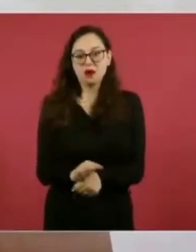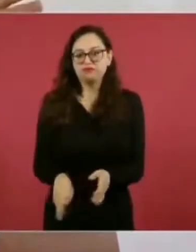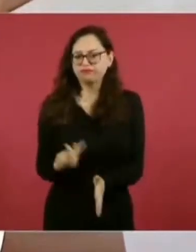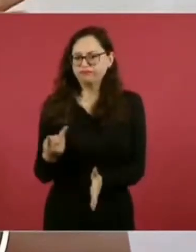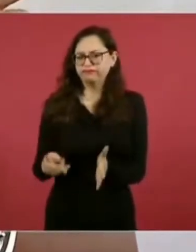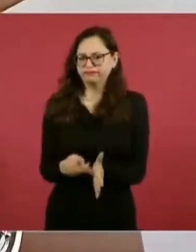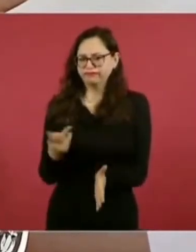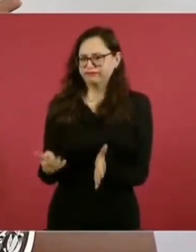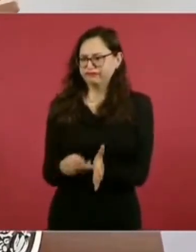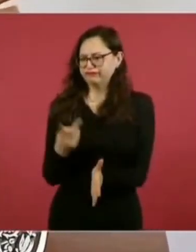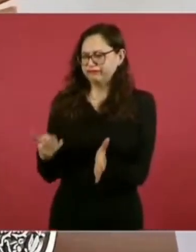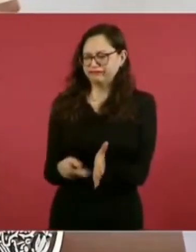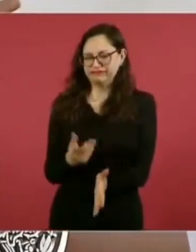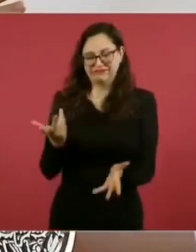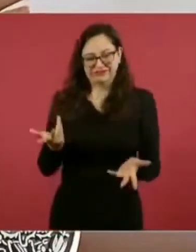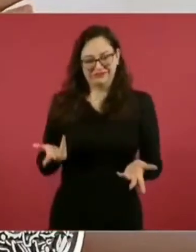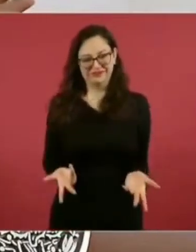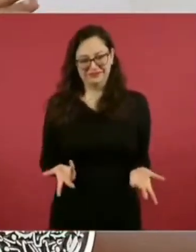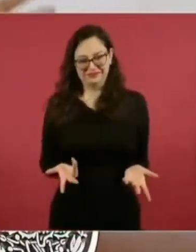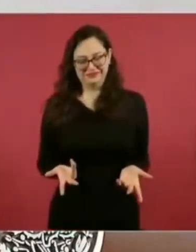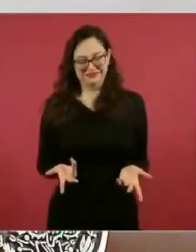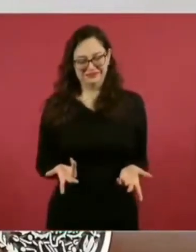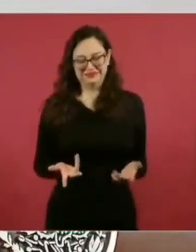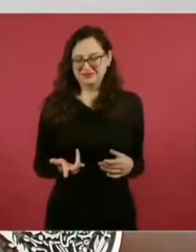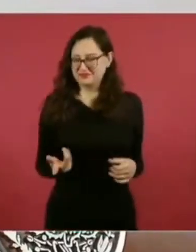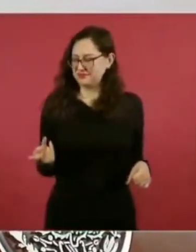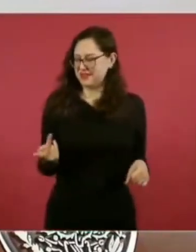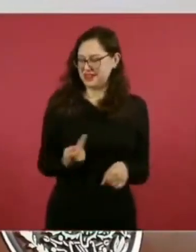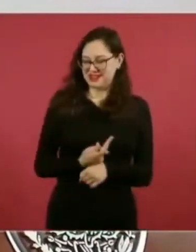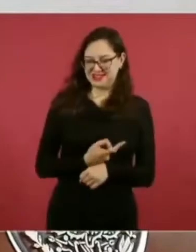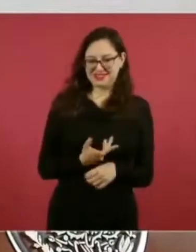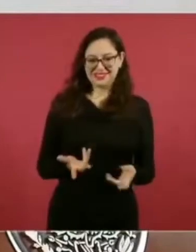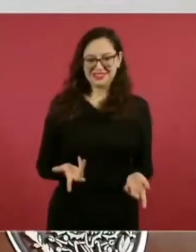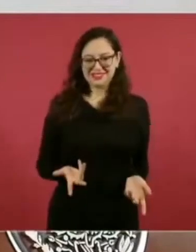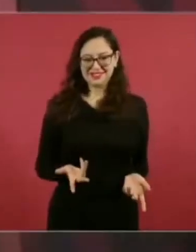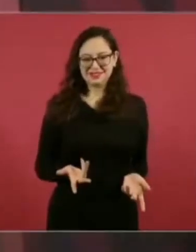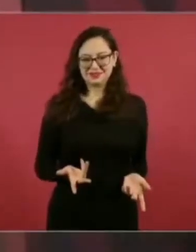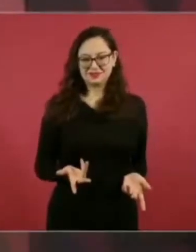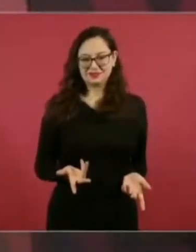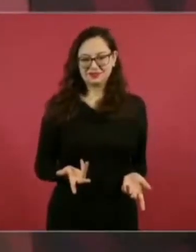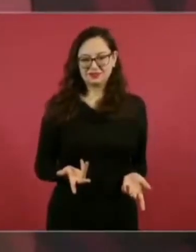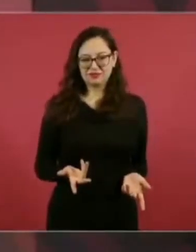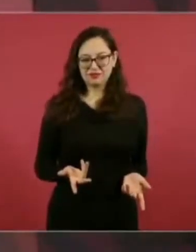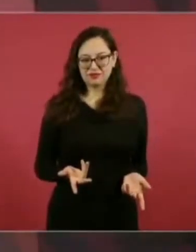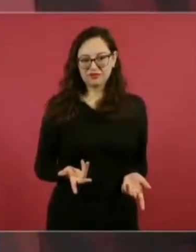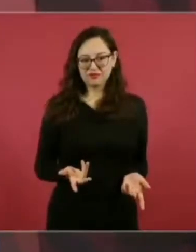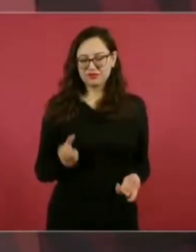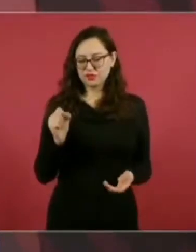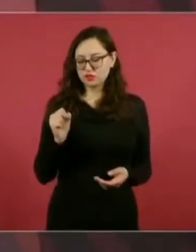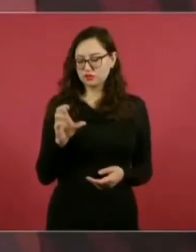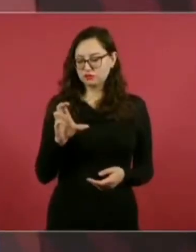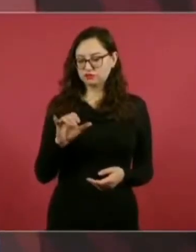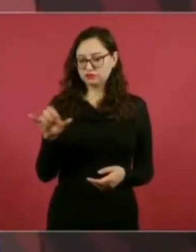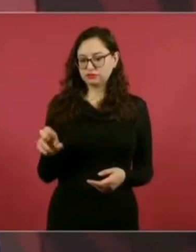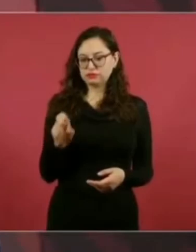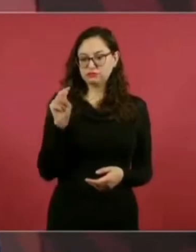un ministro de la Corte,